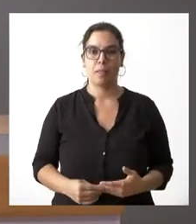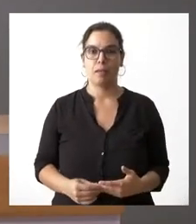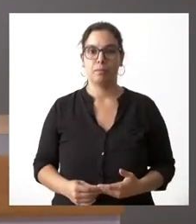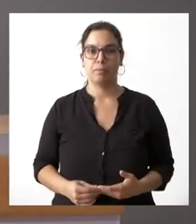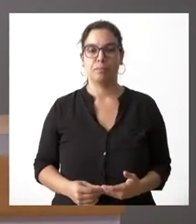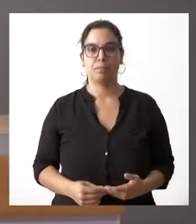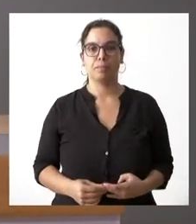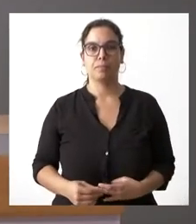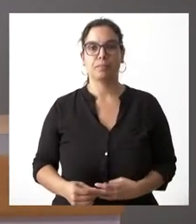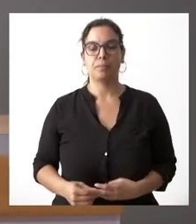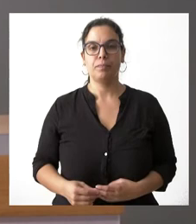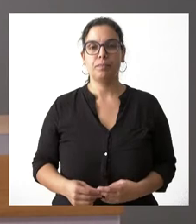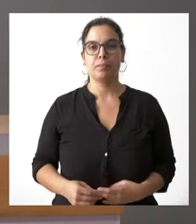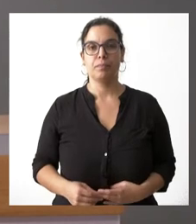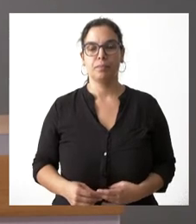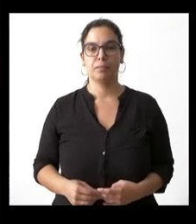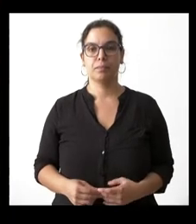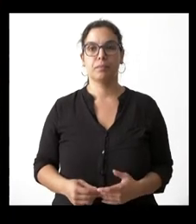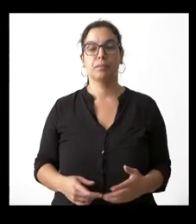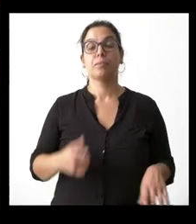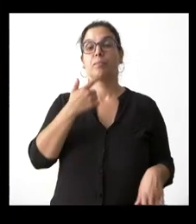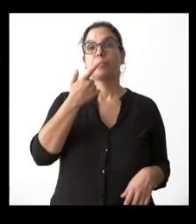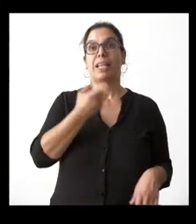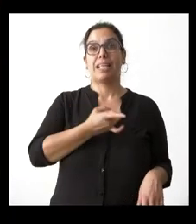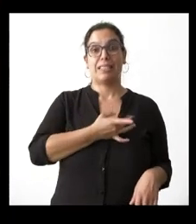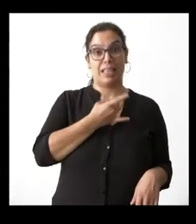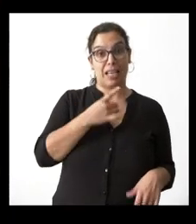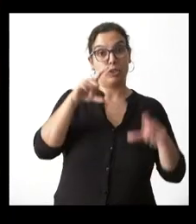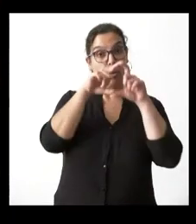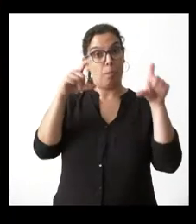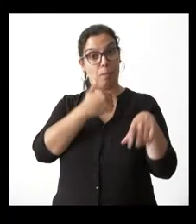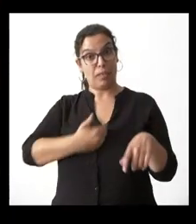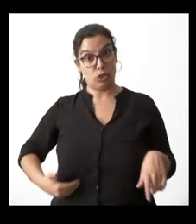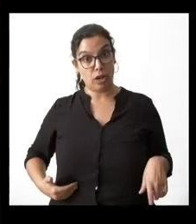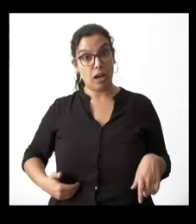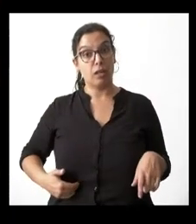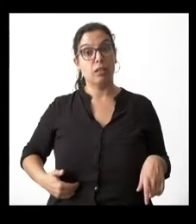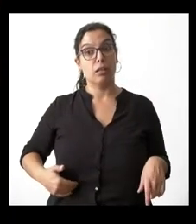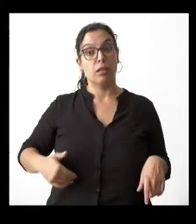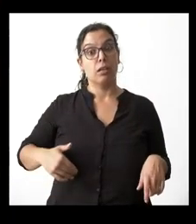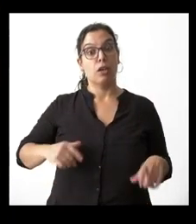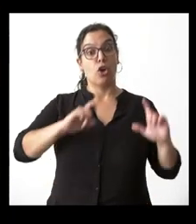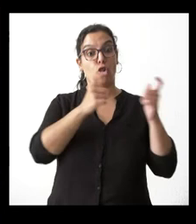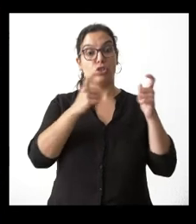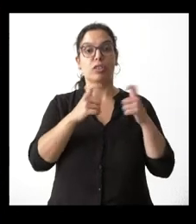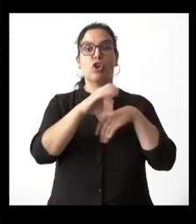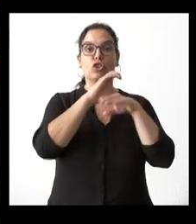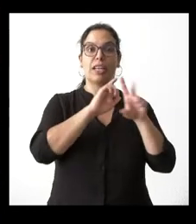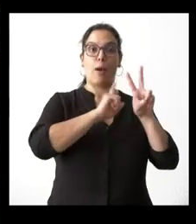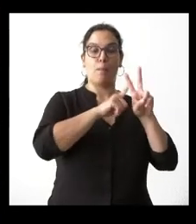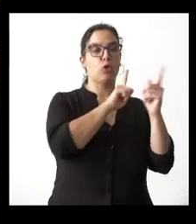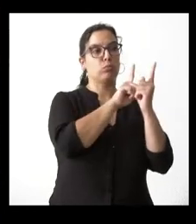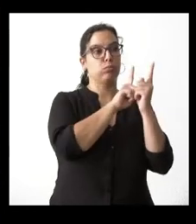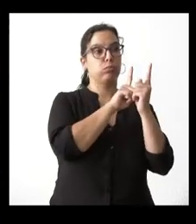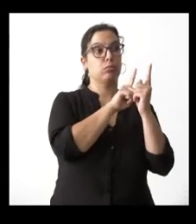¿Usted piensa que los sindicatos y la patronal van a salir tan contentos de las reuniones con las consejerías de Vox como con las consejerías del PP? ¿Cree que los